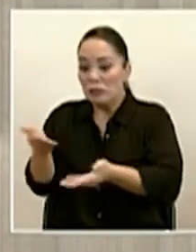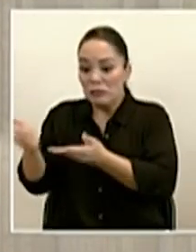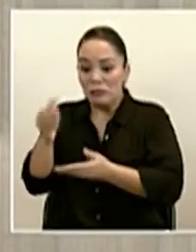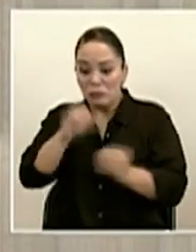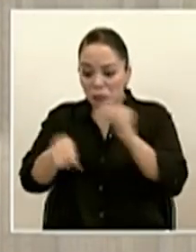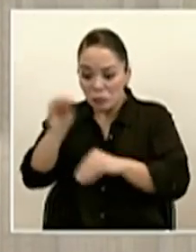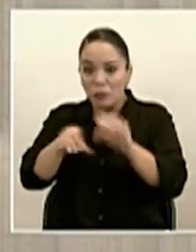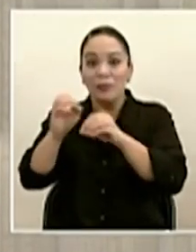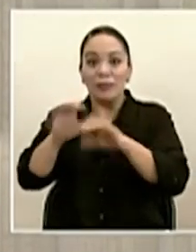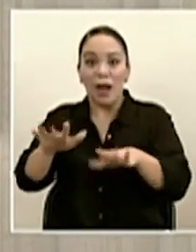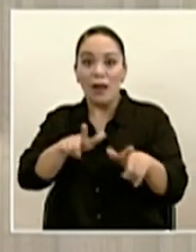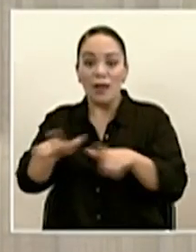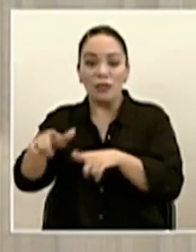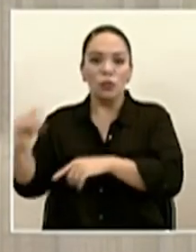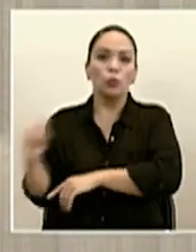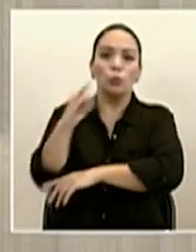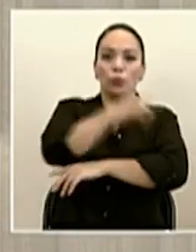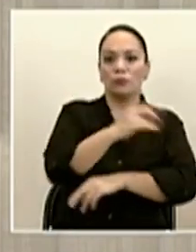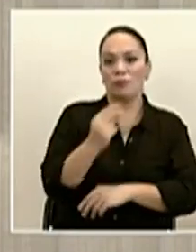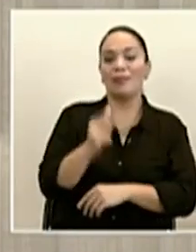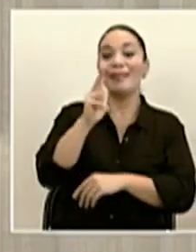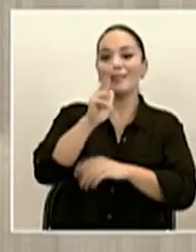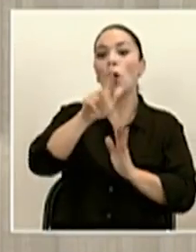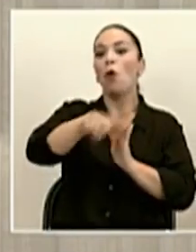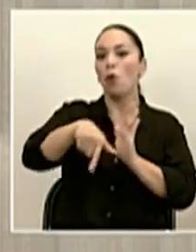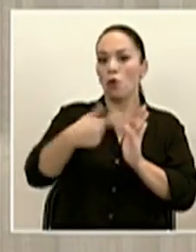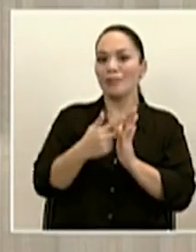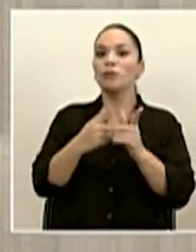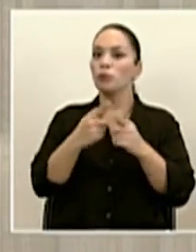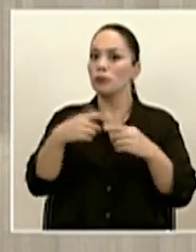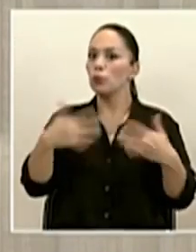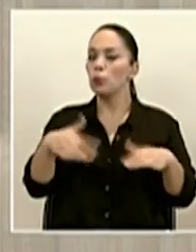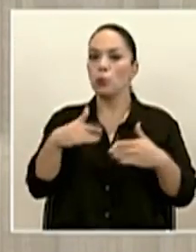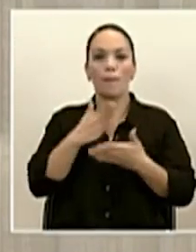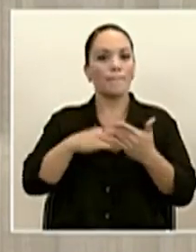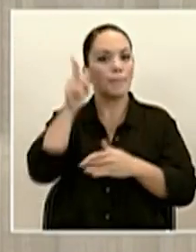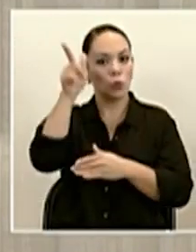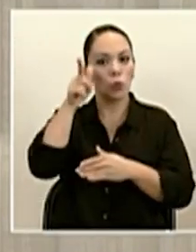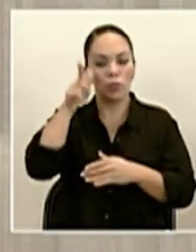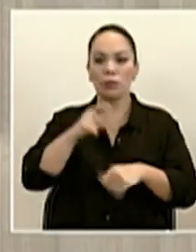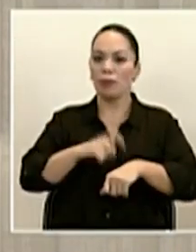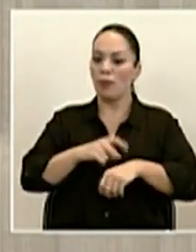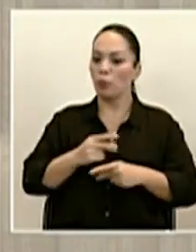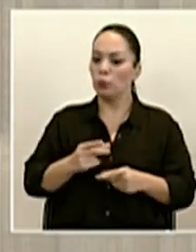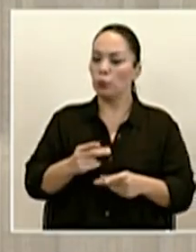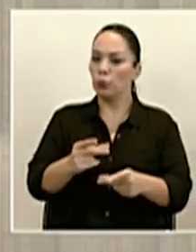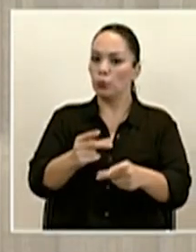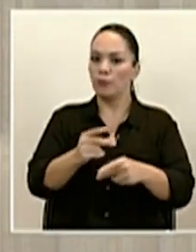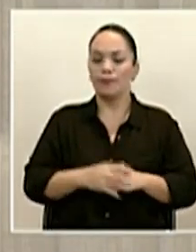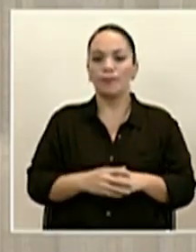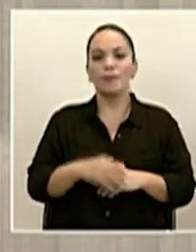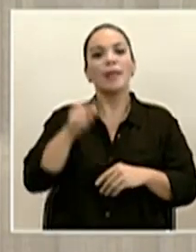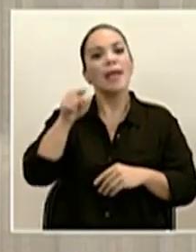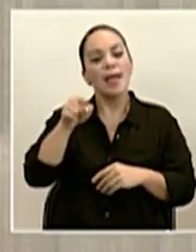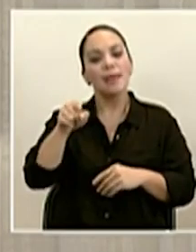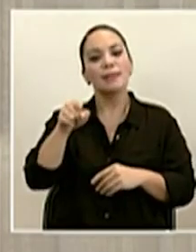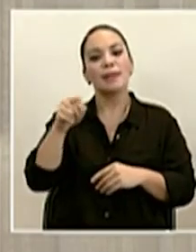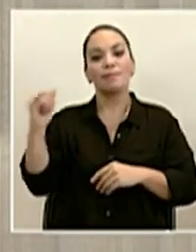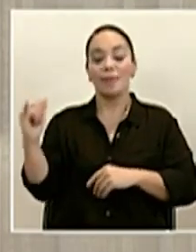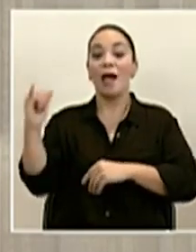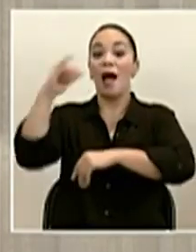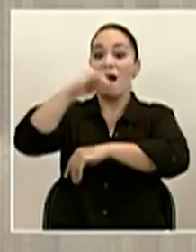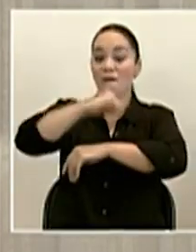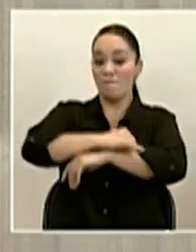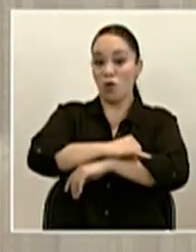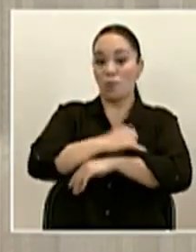aeropuerto. Entonces, es una logística de nuevo de tiempos extraordinarios. Este avión que llegó anoche,